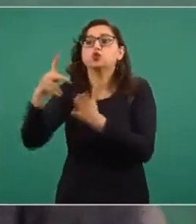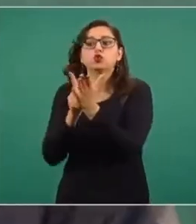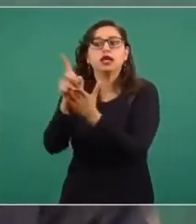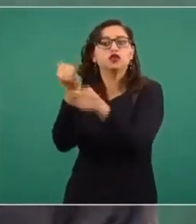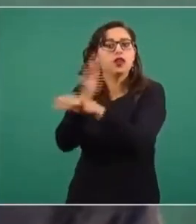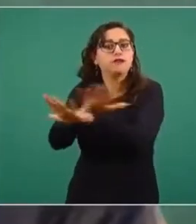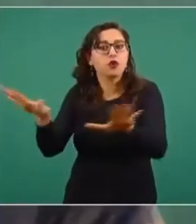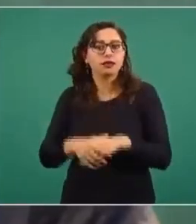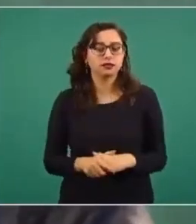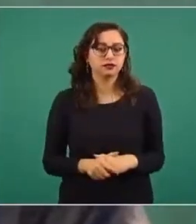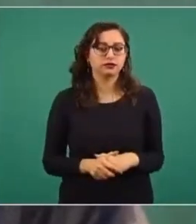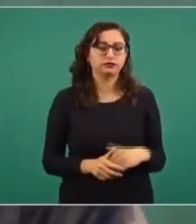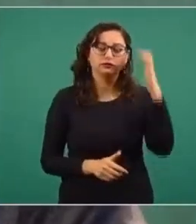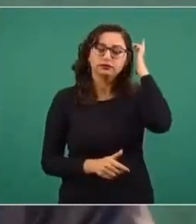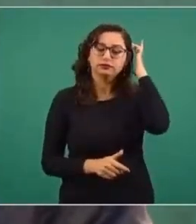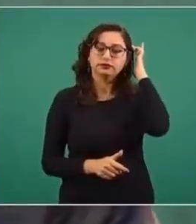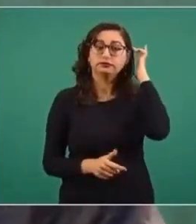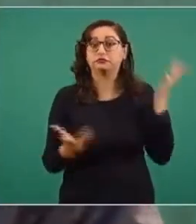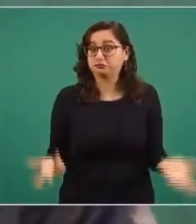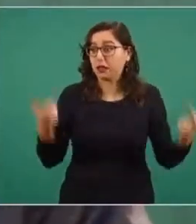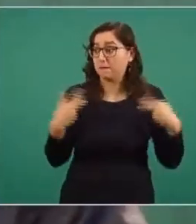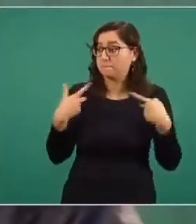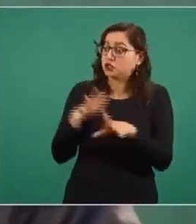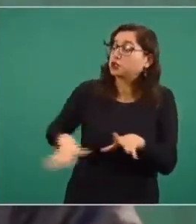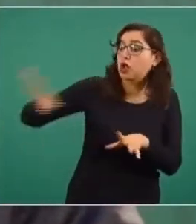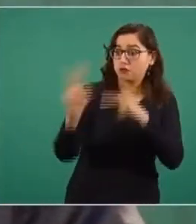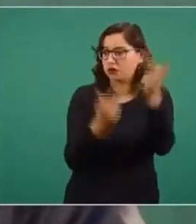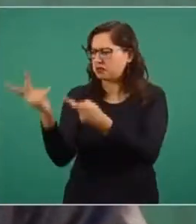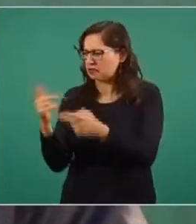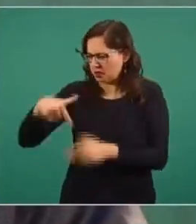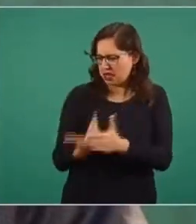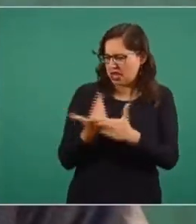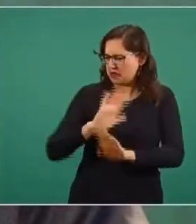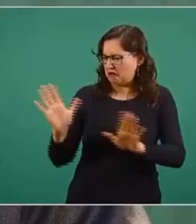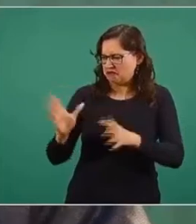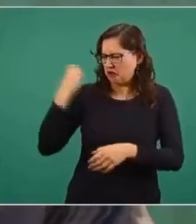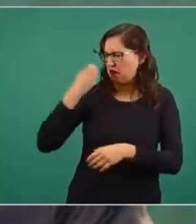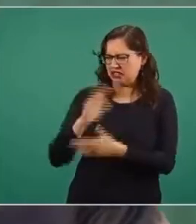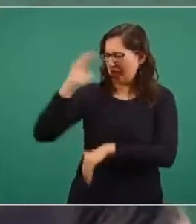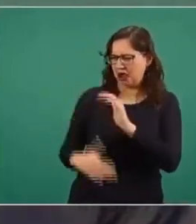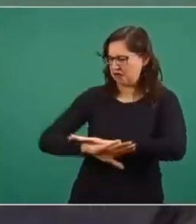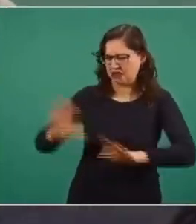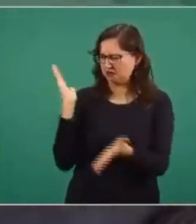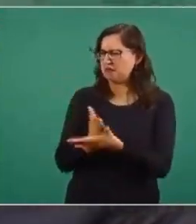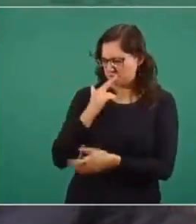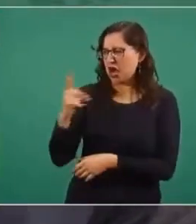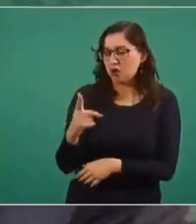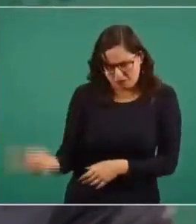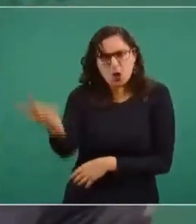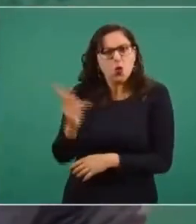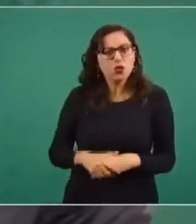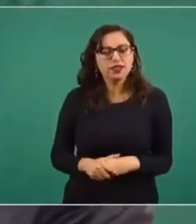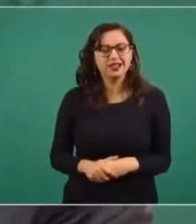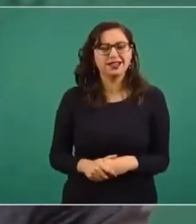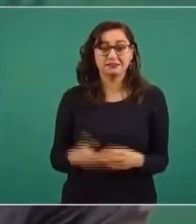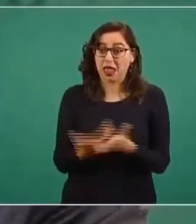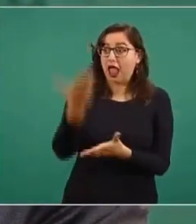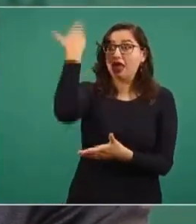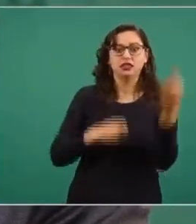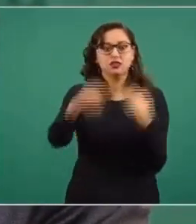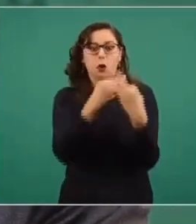Por eso, digo, pregúntenle a la gente si quieren que ya no haya mañaneras. Porque antes muchas cosas no se sabían